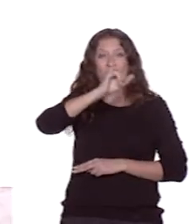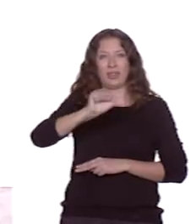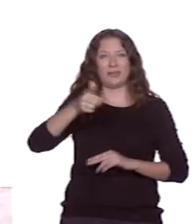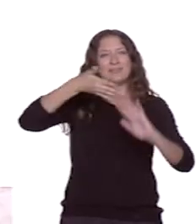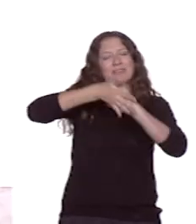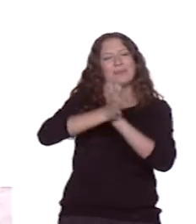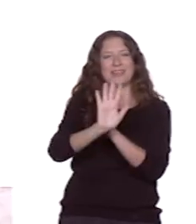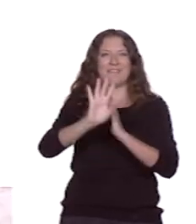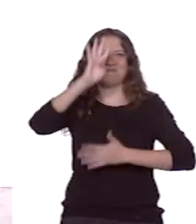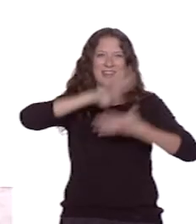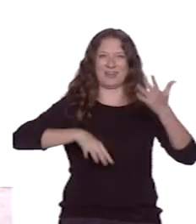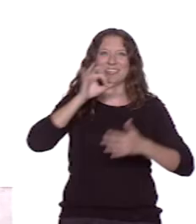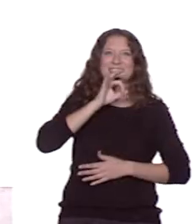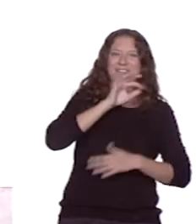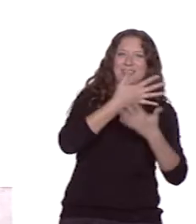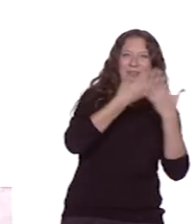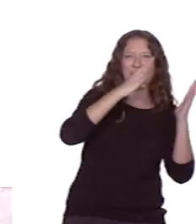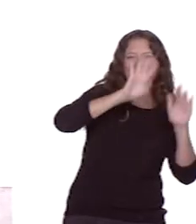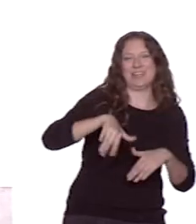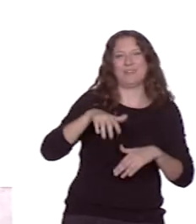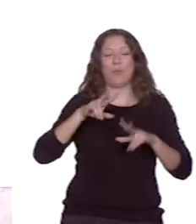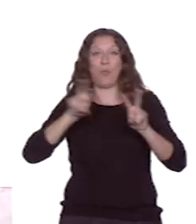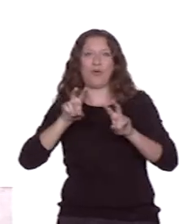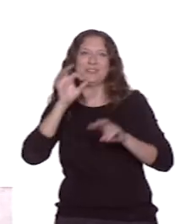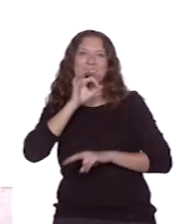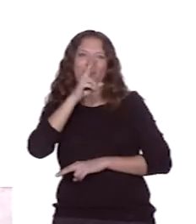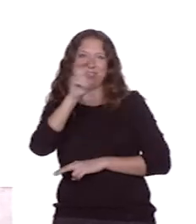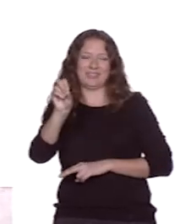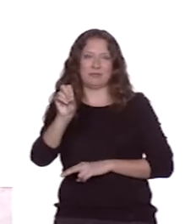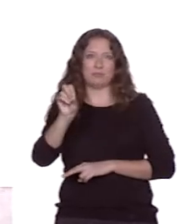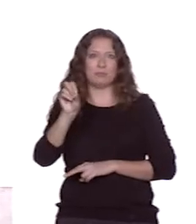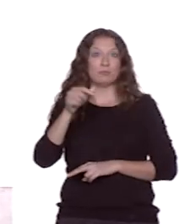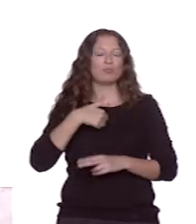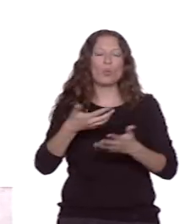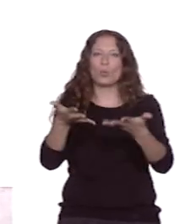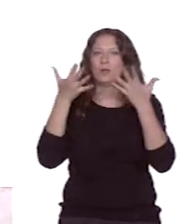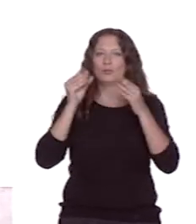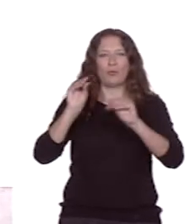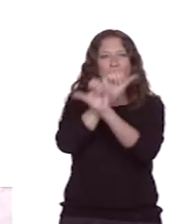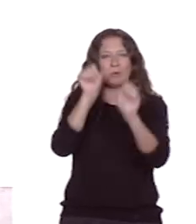Me encanta la mezcla de ficción y realidad que Mendoza utiliza. Por ejemplo, en ese paisaje